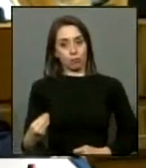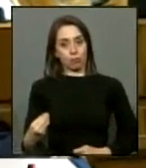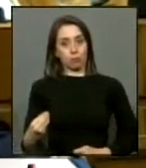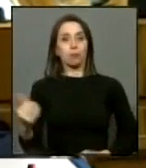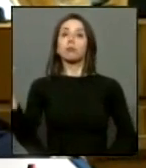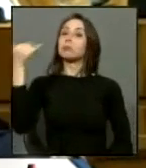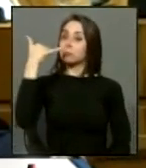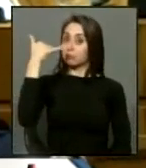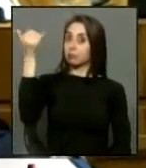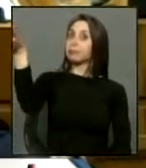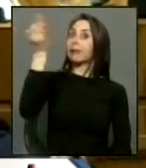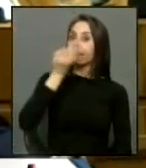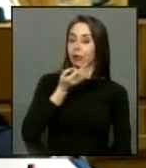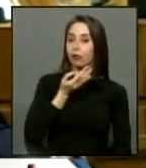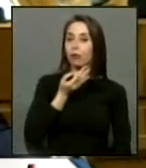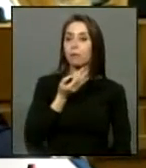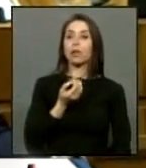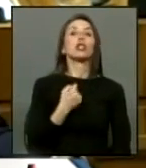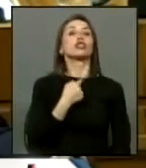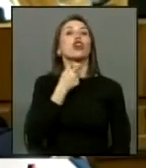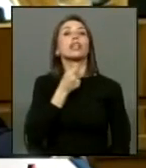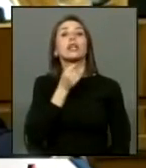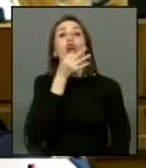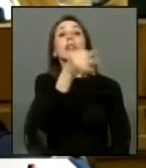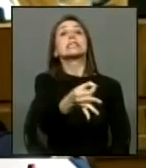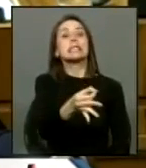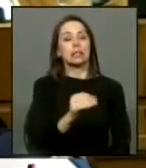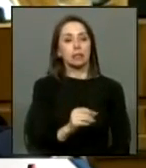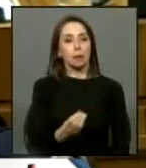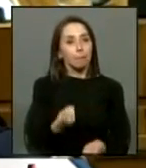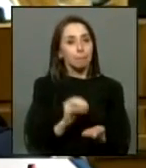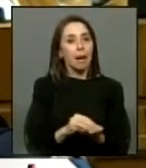y me dijo lo siguiente y te quiero decir más me dijo